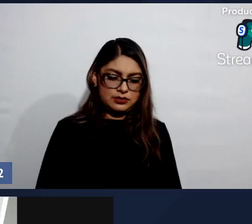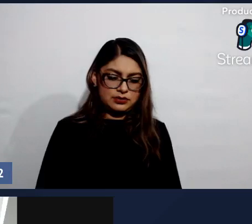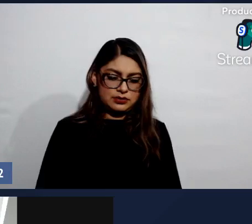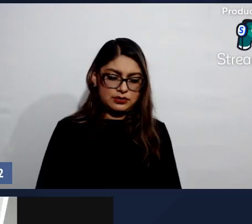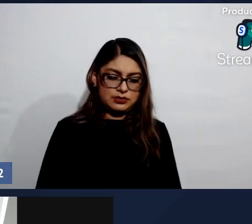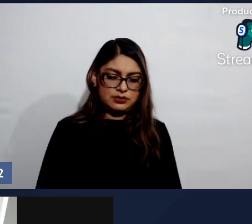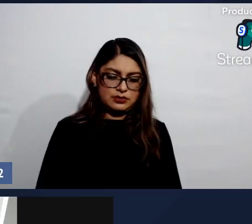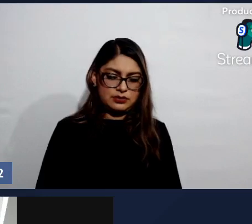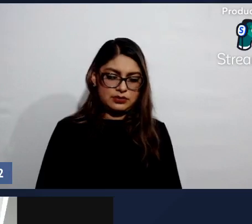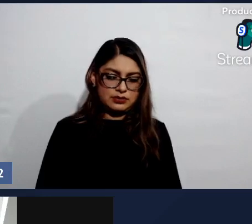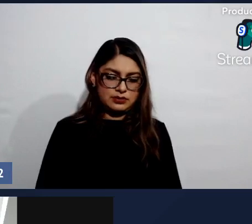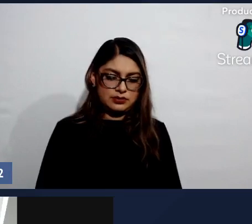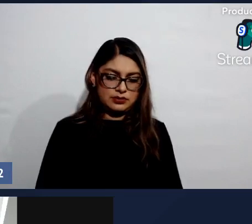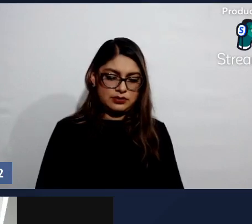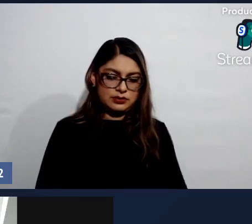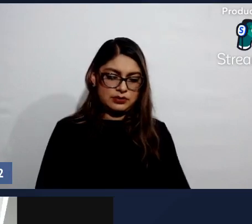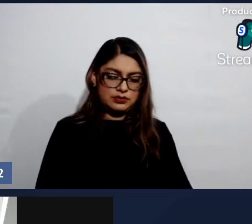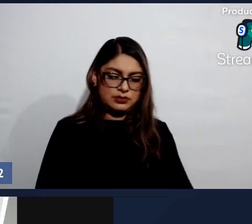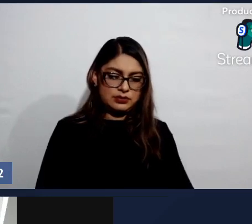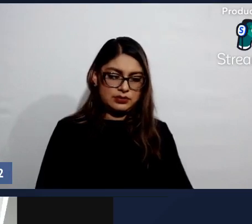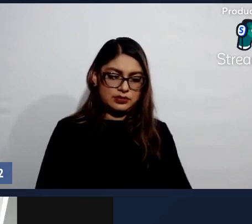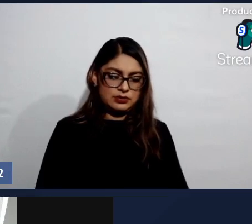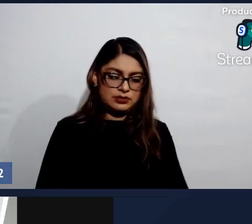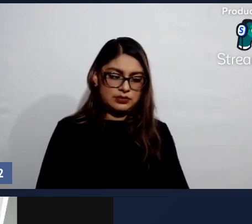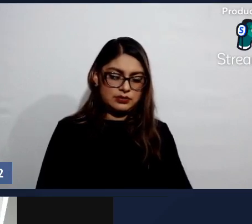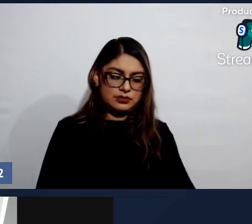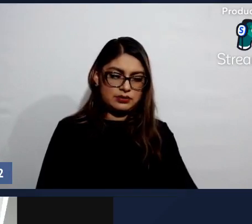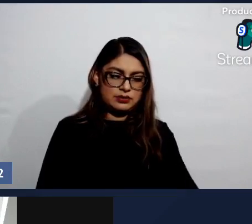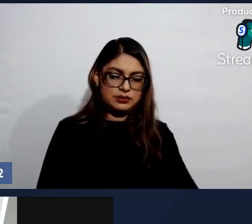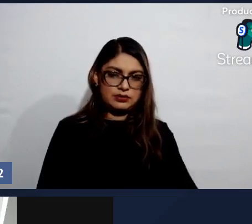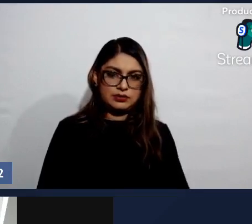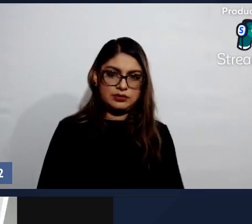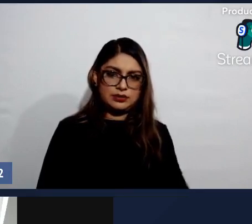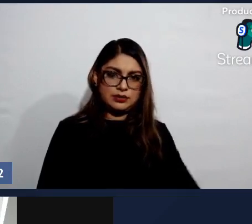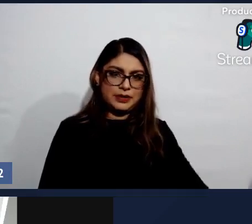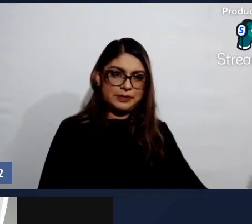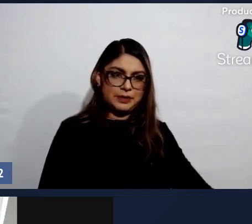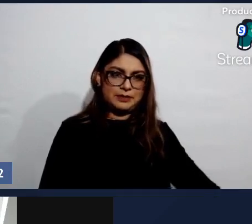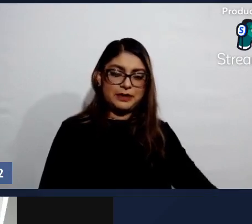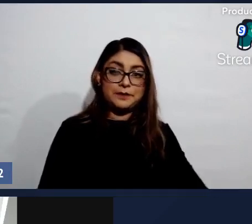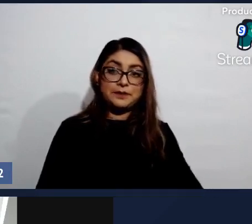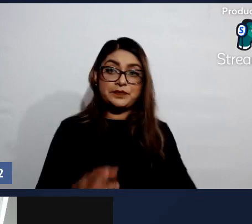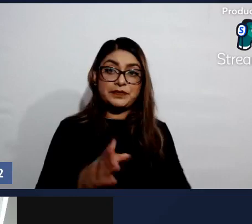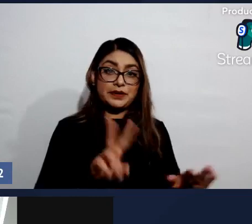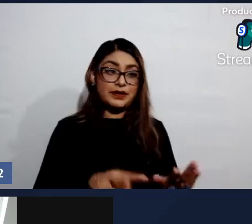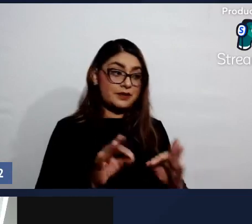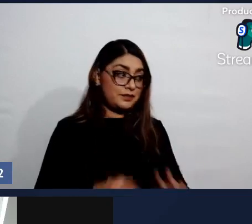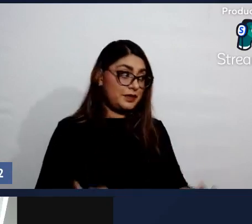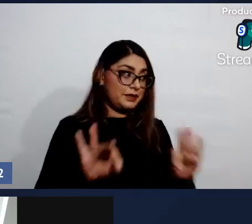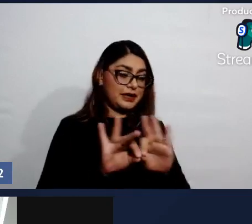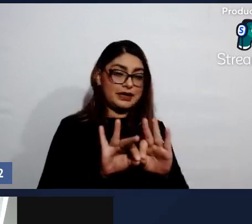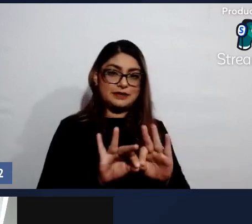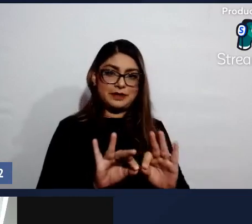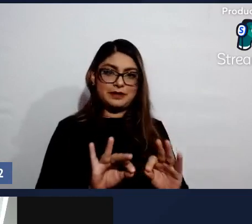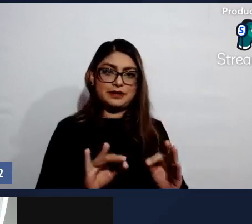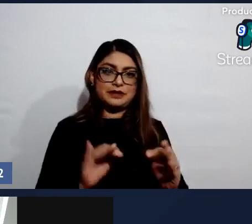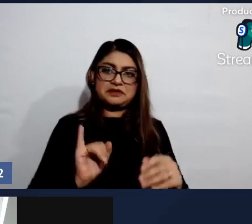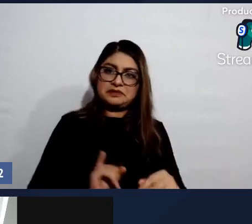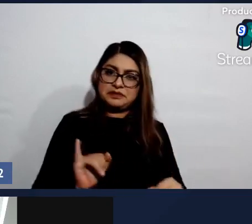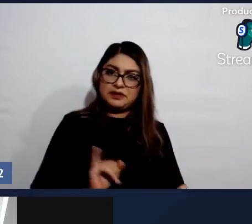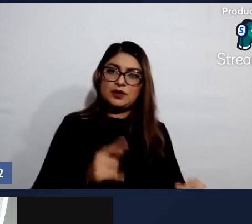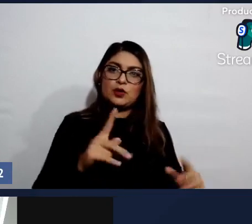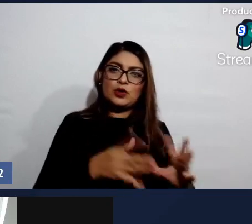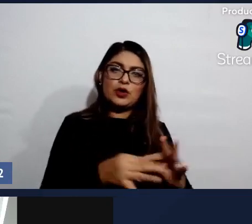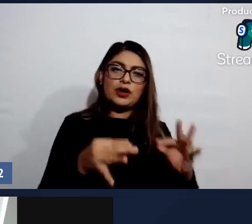la verdad es que muy interesante siempre sus charlas, sus ponencias, y en este caso en el tema de